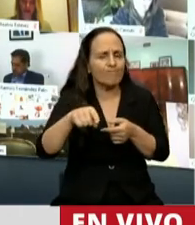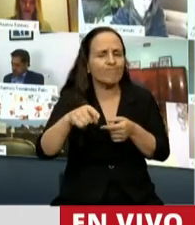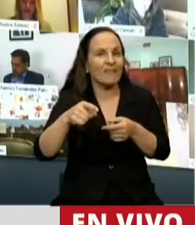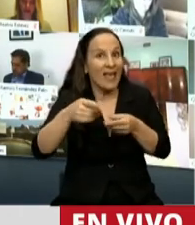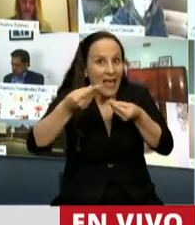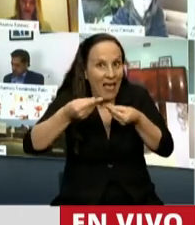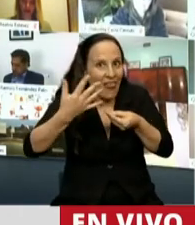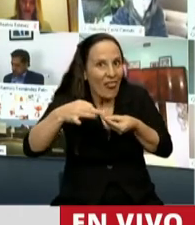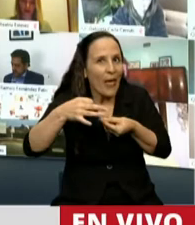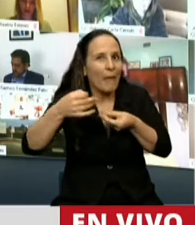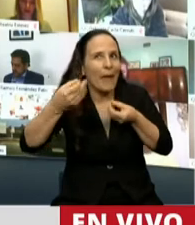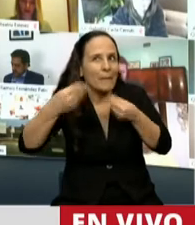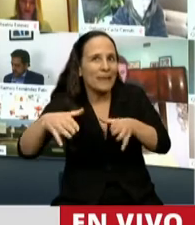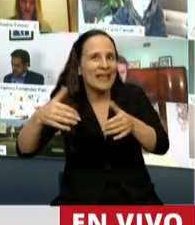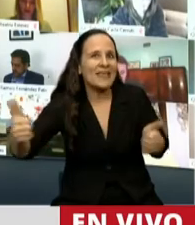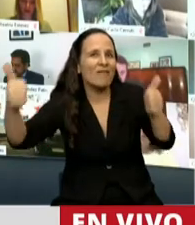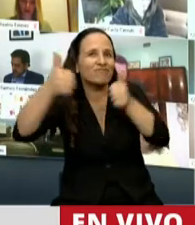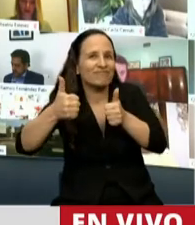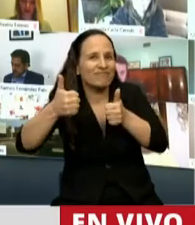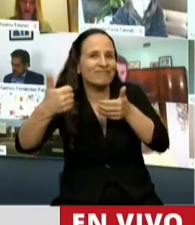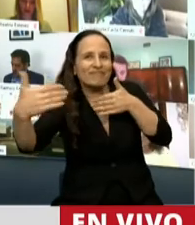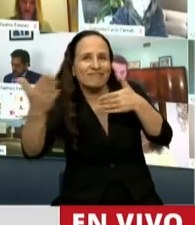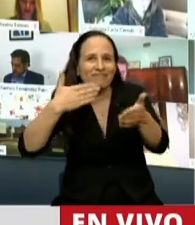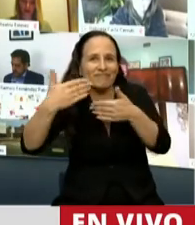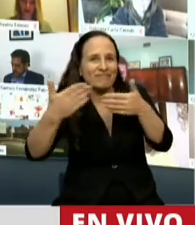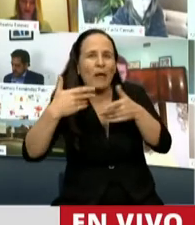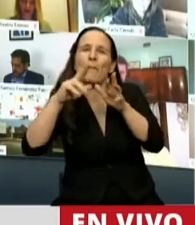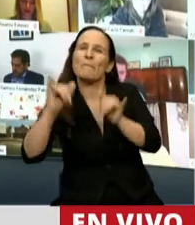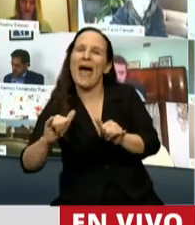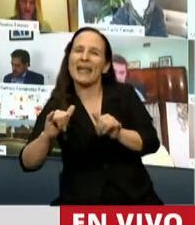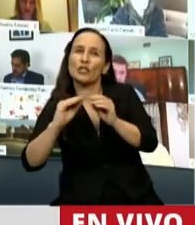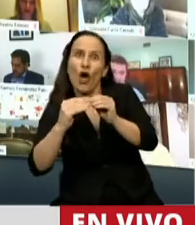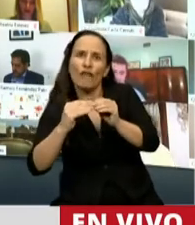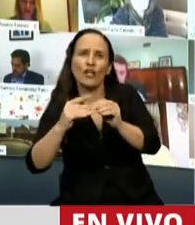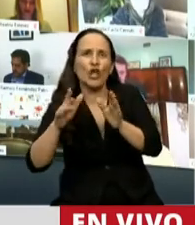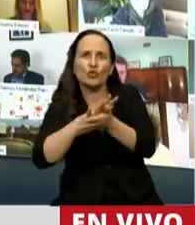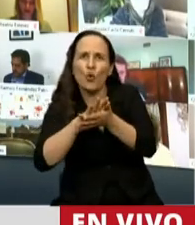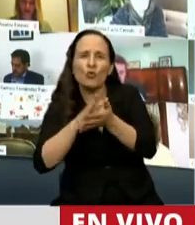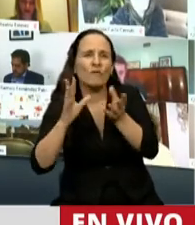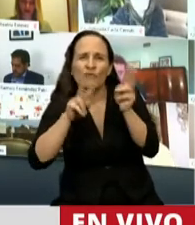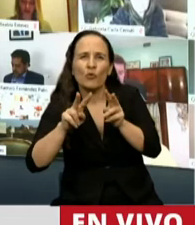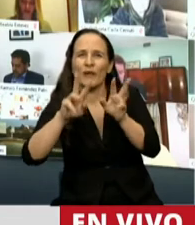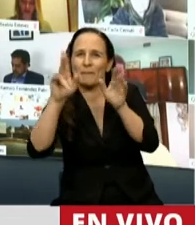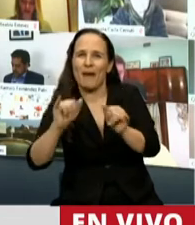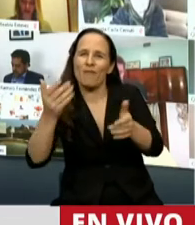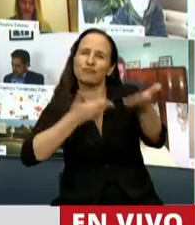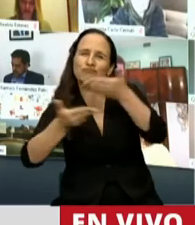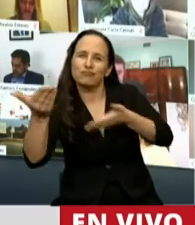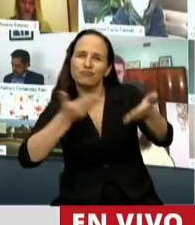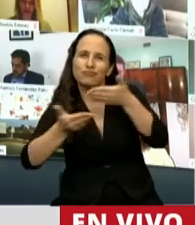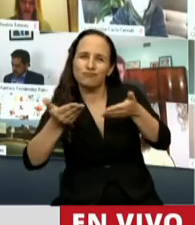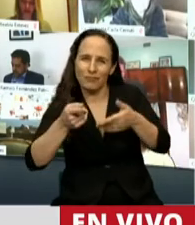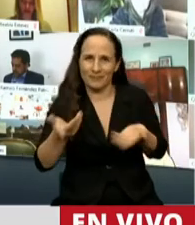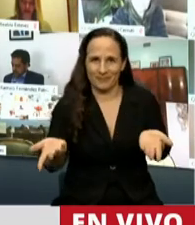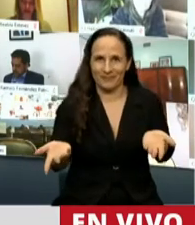iniciar negociaciones pacíficas para resolver el conflicto. Esta idea de lo mejor